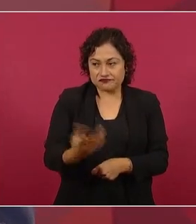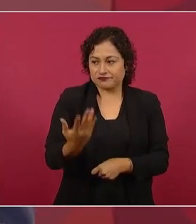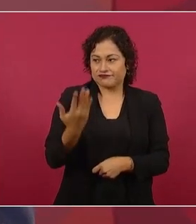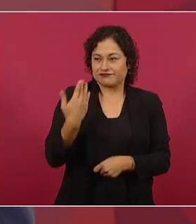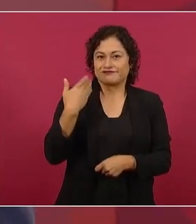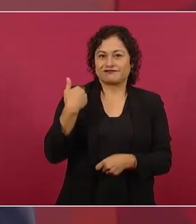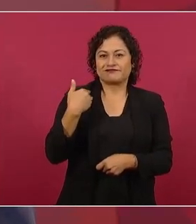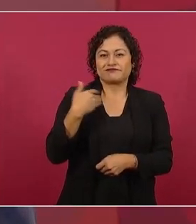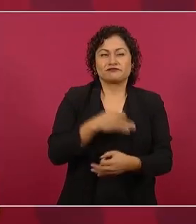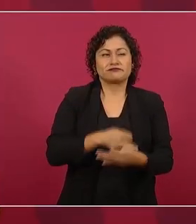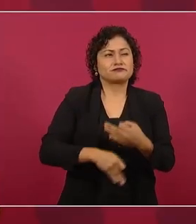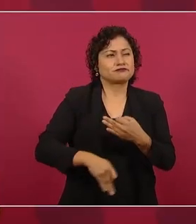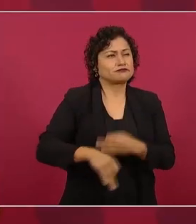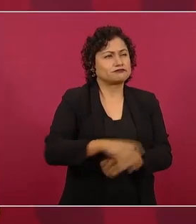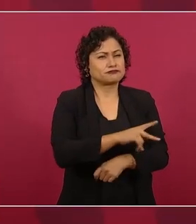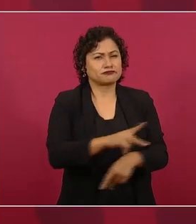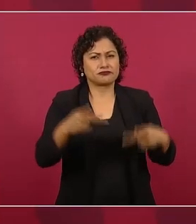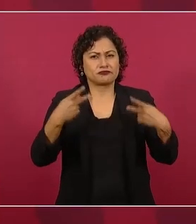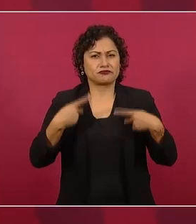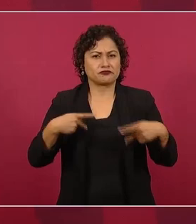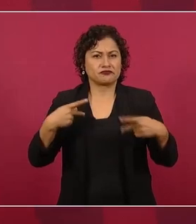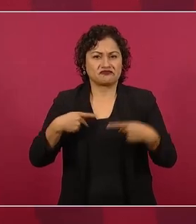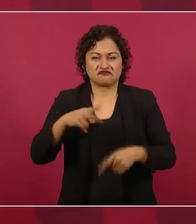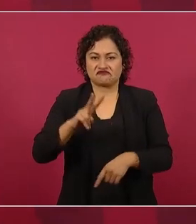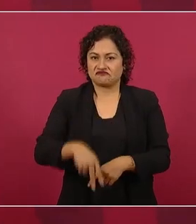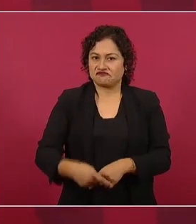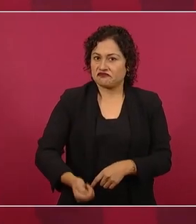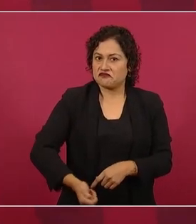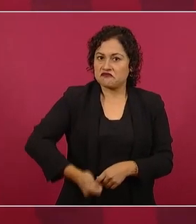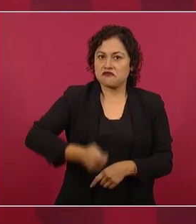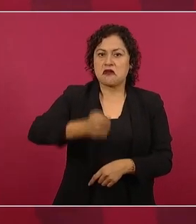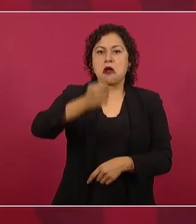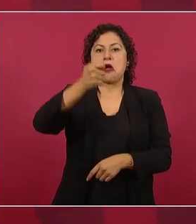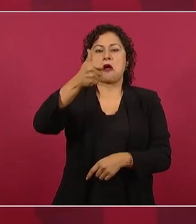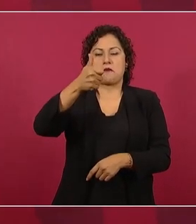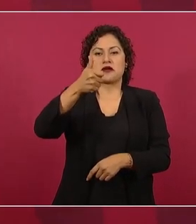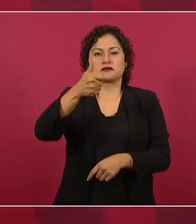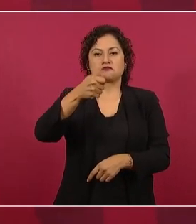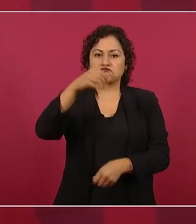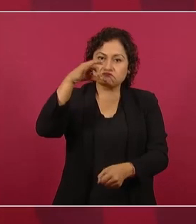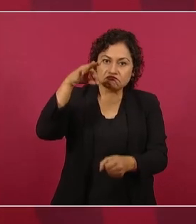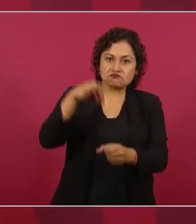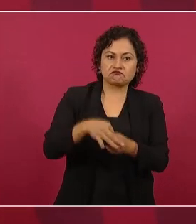nos dieron su apoyo,